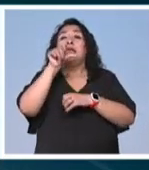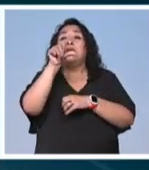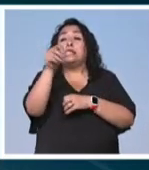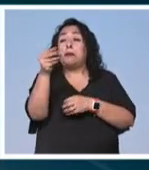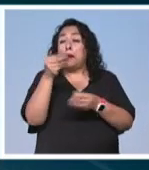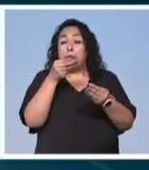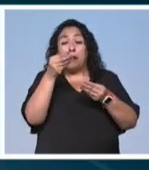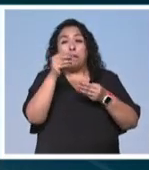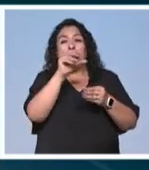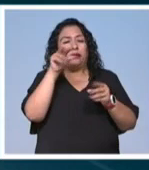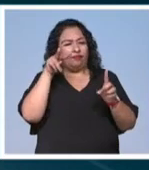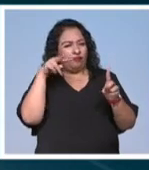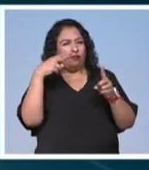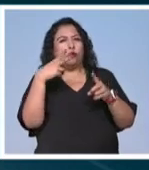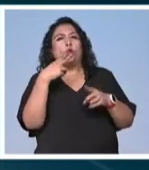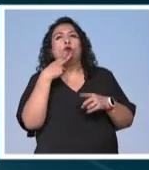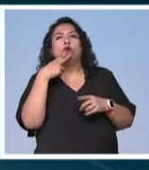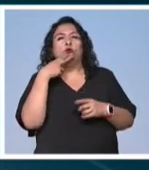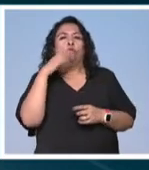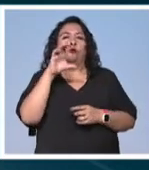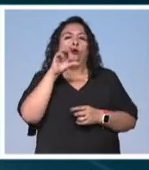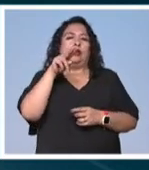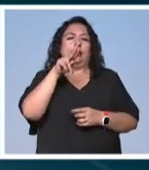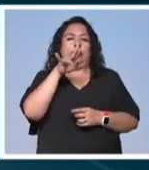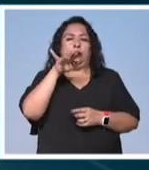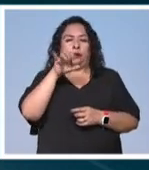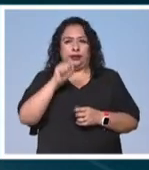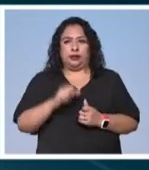enfocados en el consumo de la cannabis